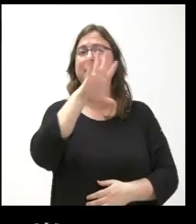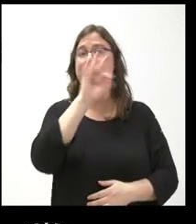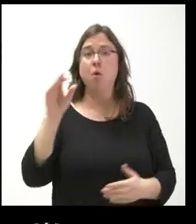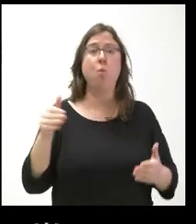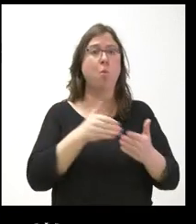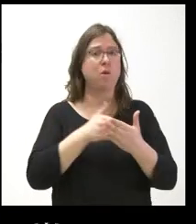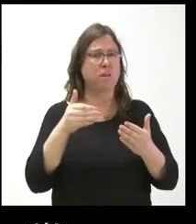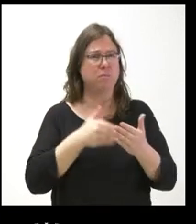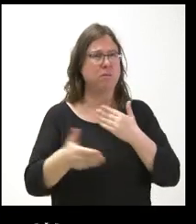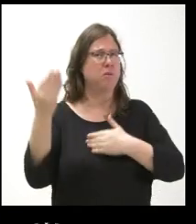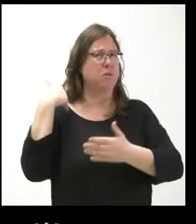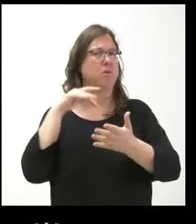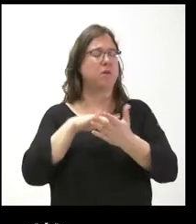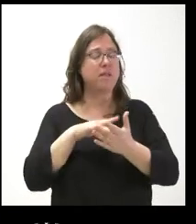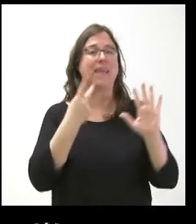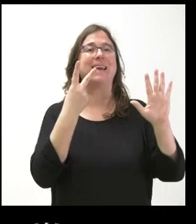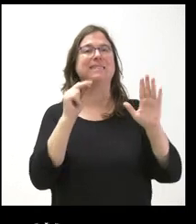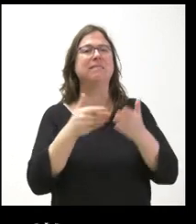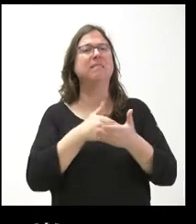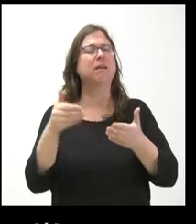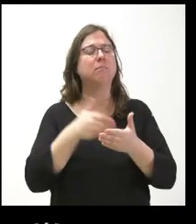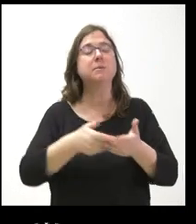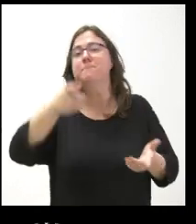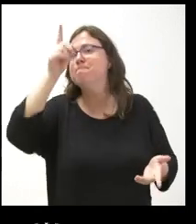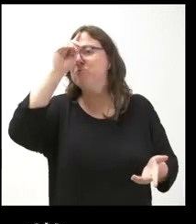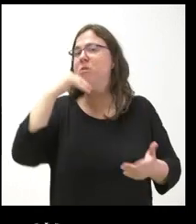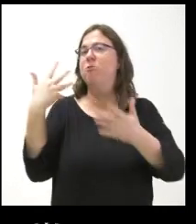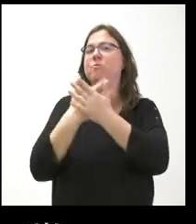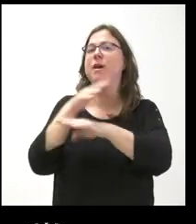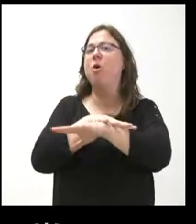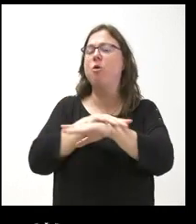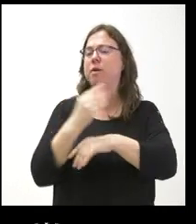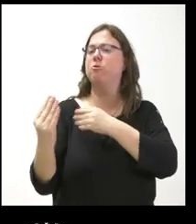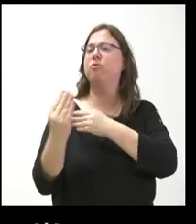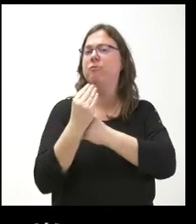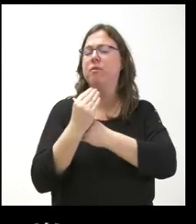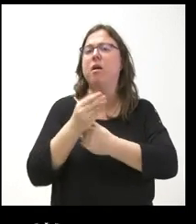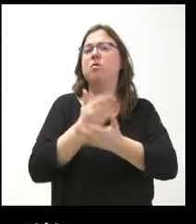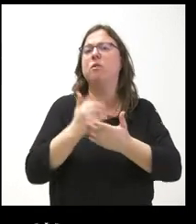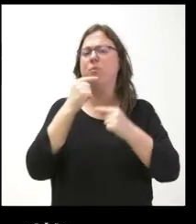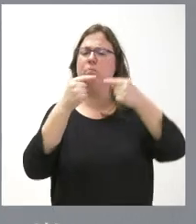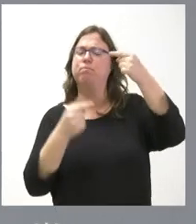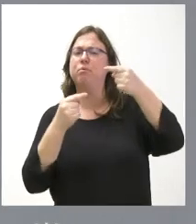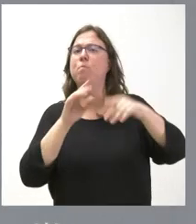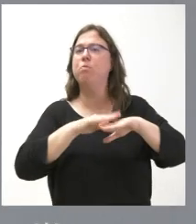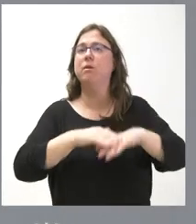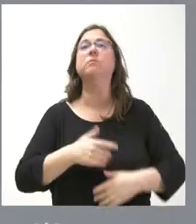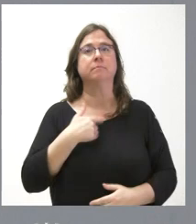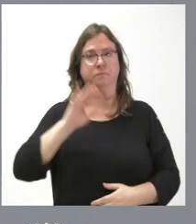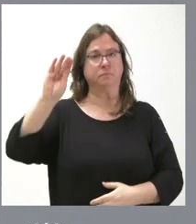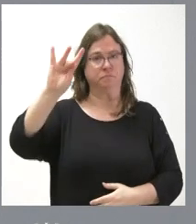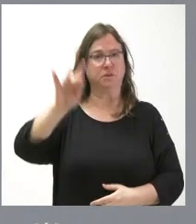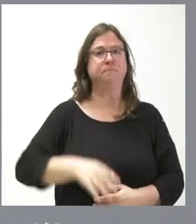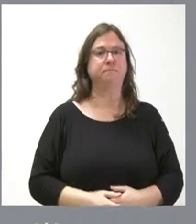el otro día en el Pleno creo que ya lo elevaron a 70. No sé si han pedido explicaciones o qué les han dicho para ese desfase. Pues hemos pedido explicaciones.